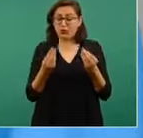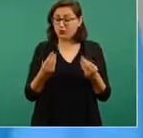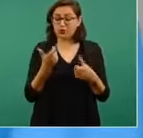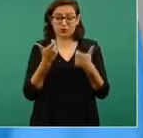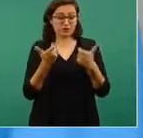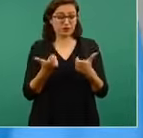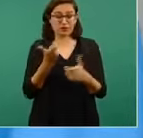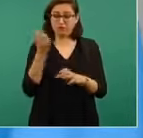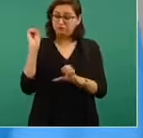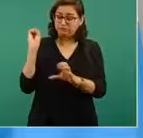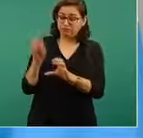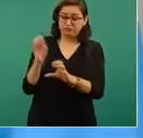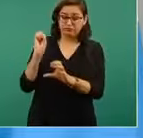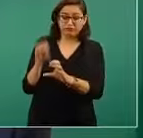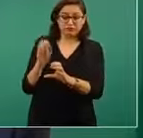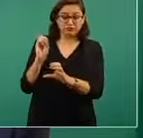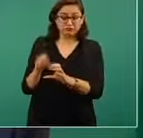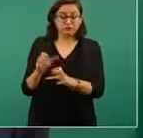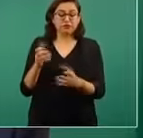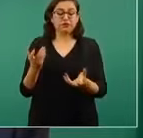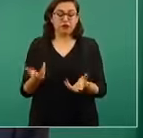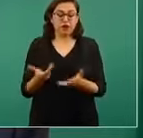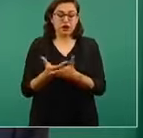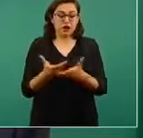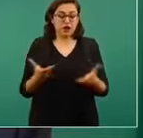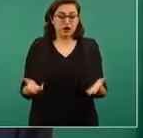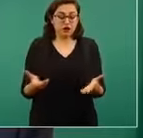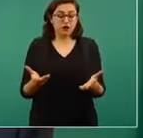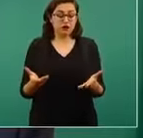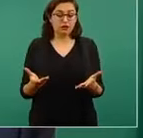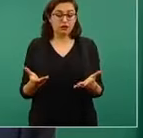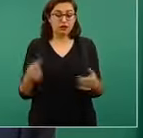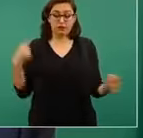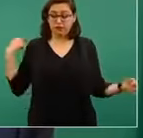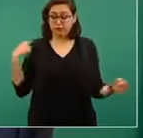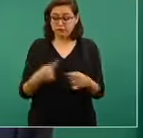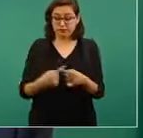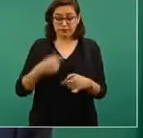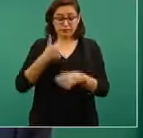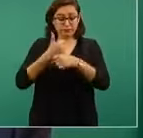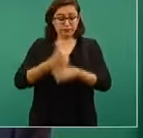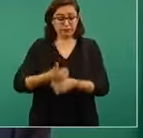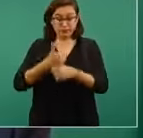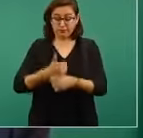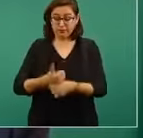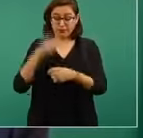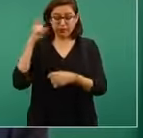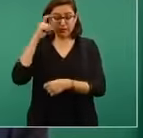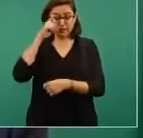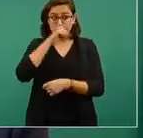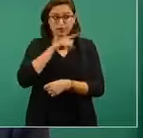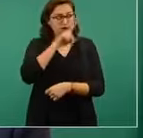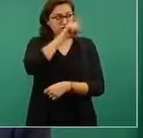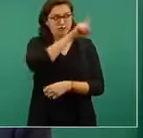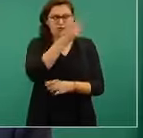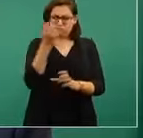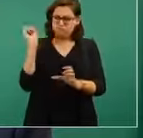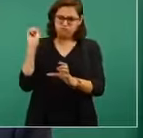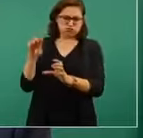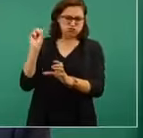nuestros paisanos. Y ahora, en los tiempos de crisis, nos han ayudado muchísimo,